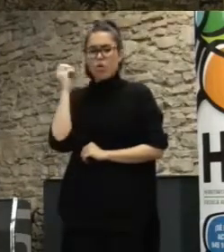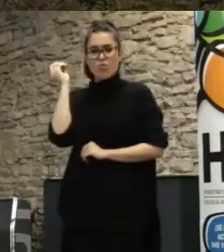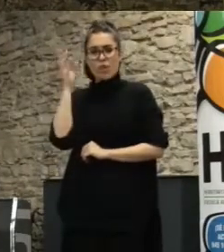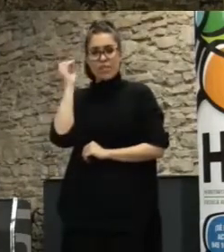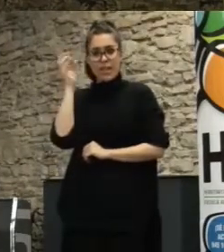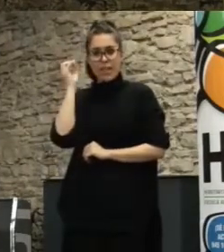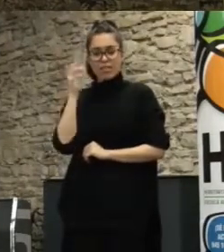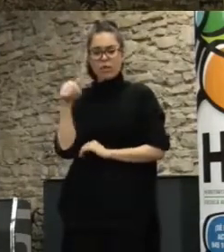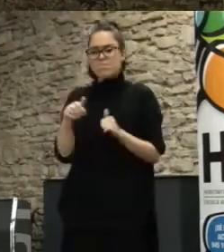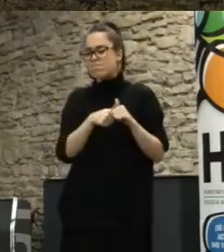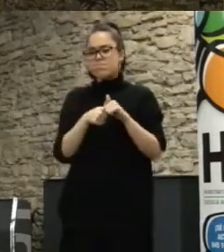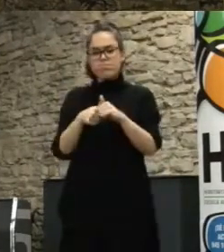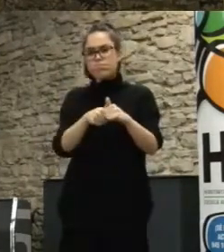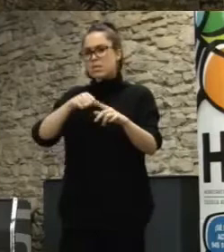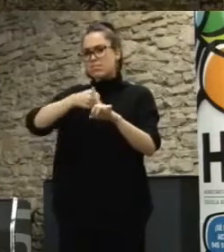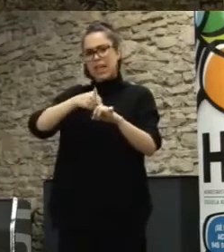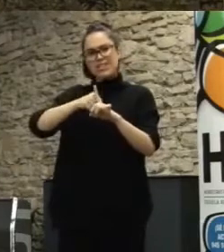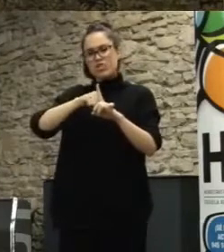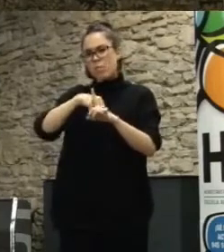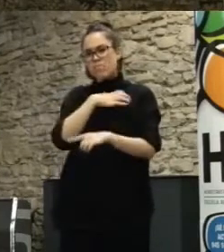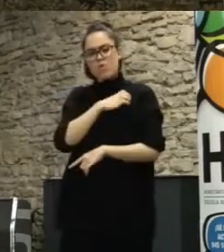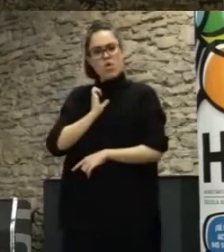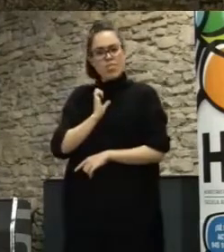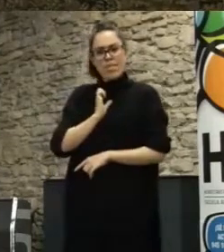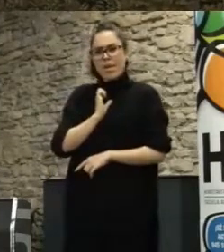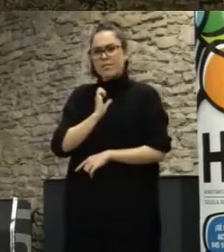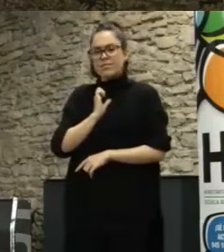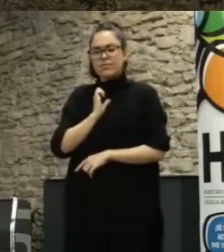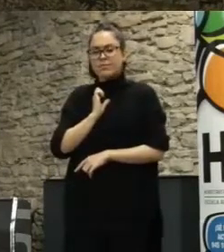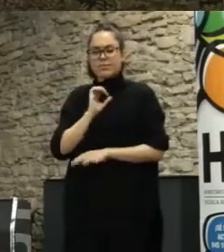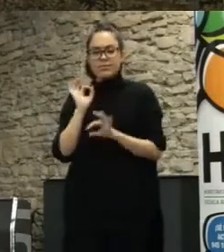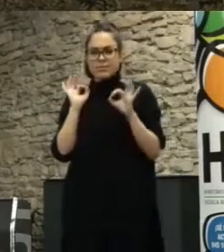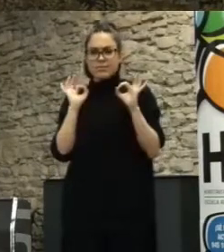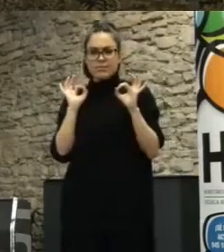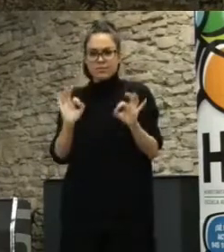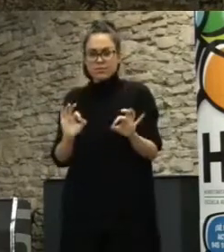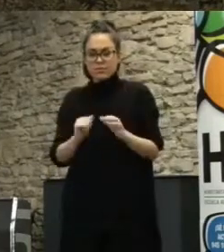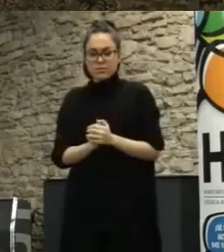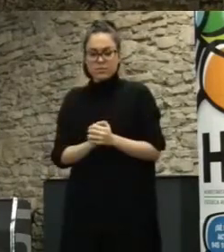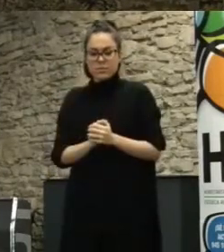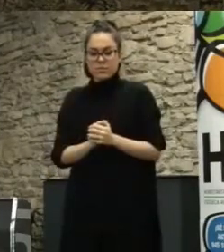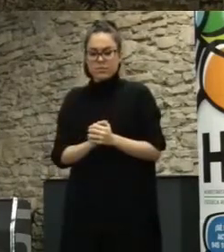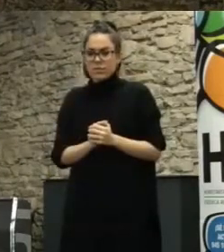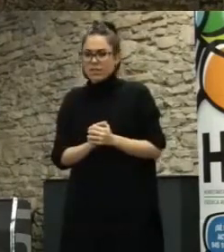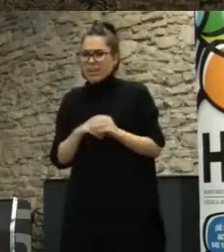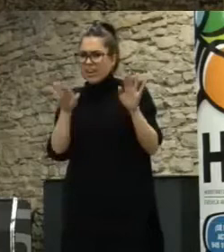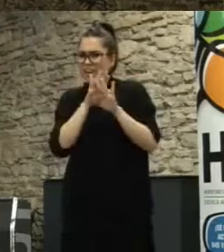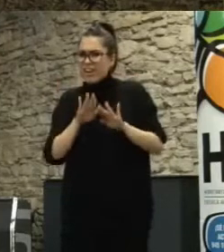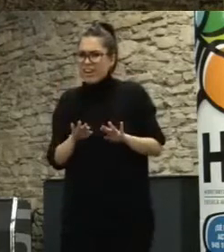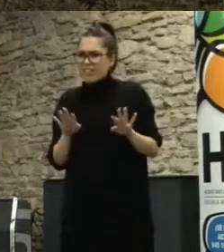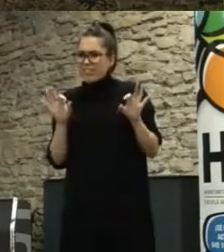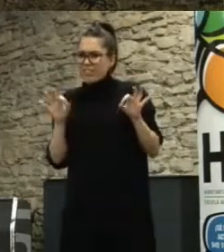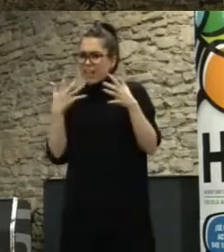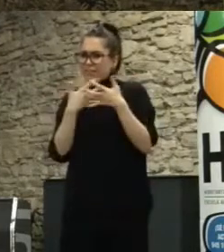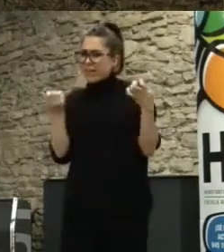gran represión policial y una disrupción simbólica y lúdica que acabó con ese clima bélico esta frase